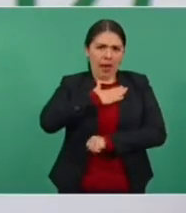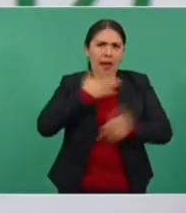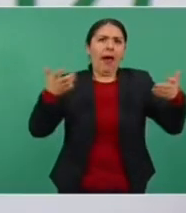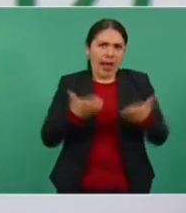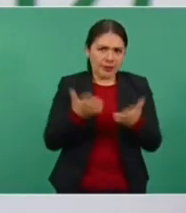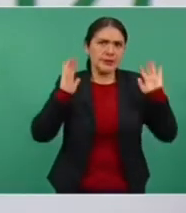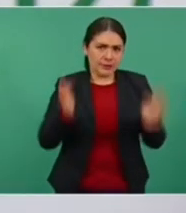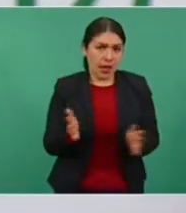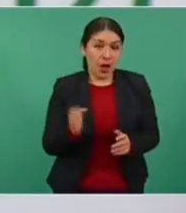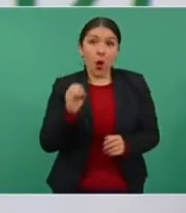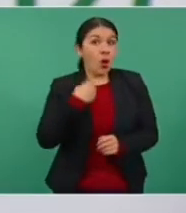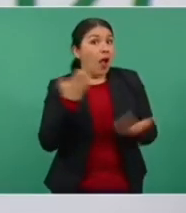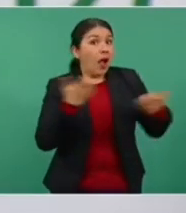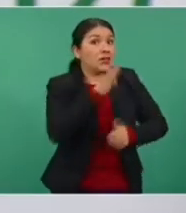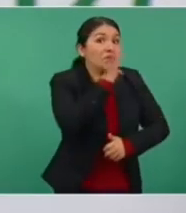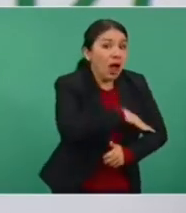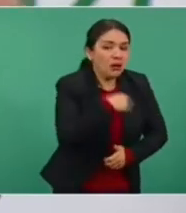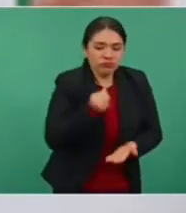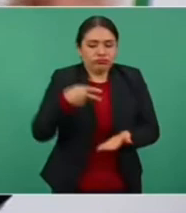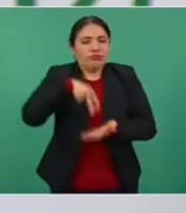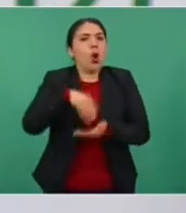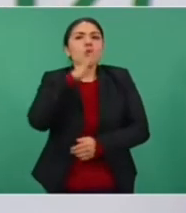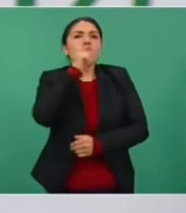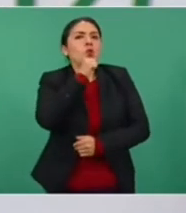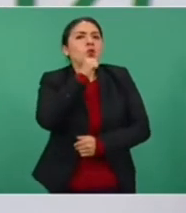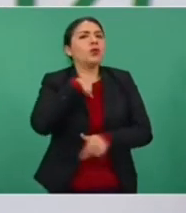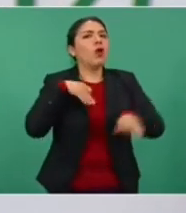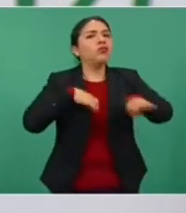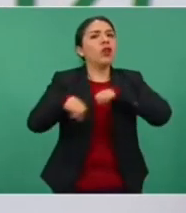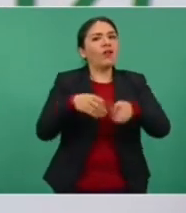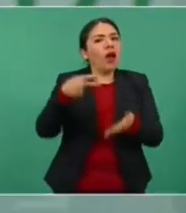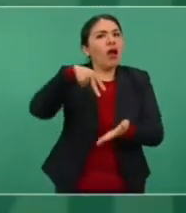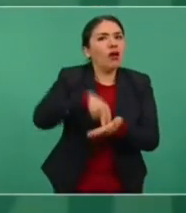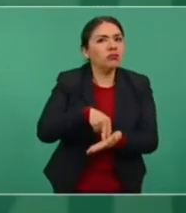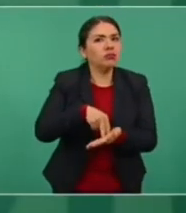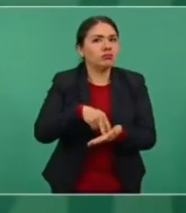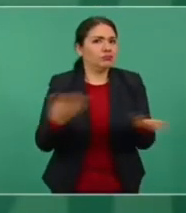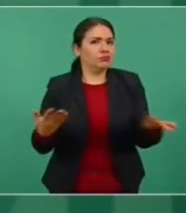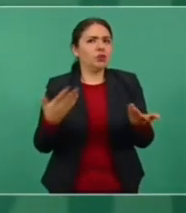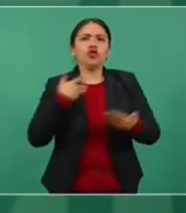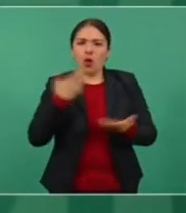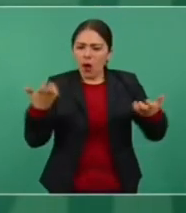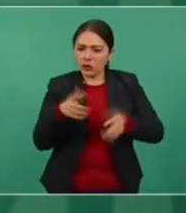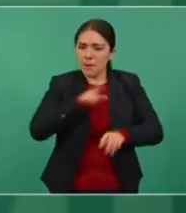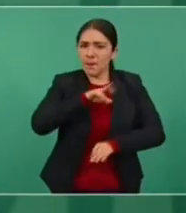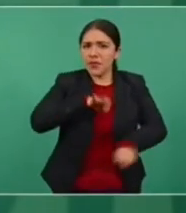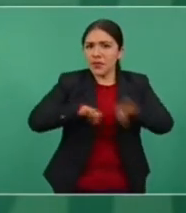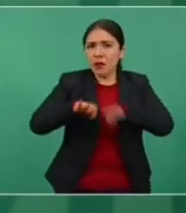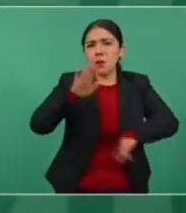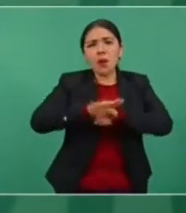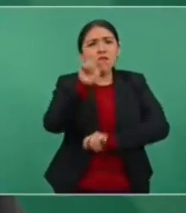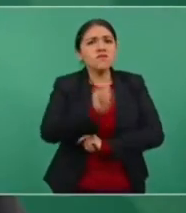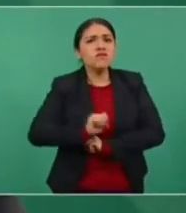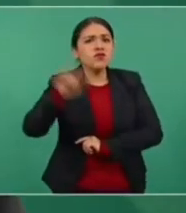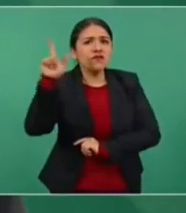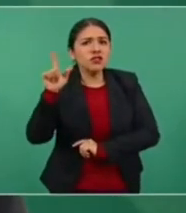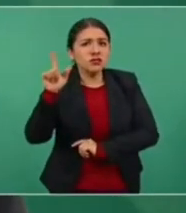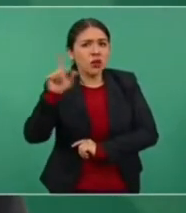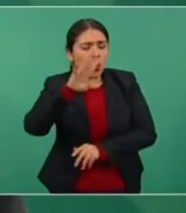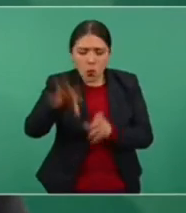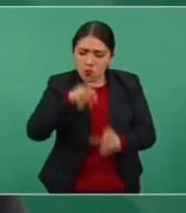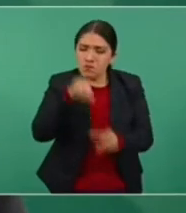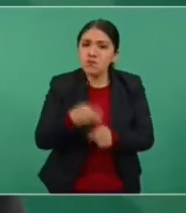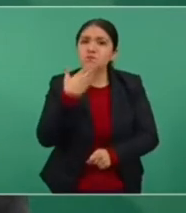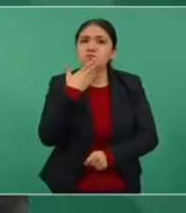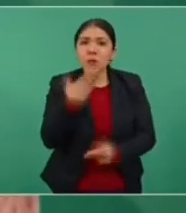si no, no estaría aquí, no podría ayudar a la cara. Actué profesional y de una manera íntegra.